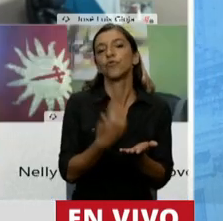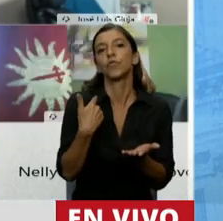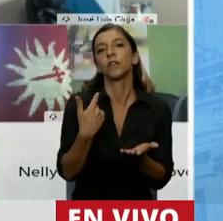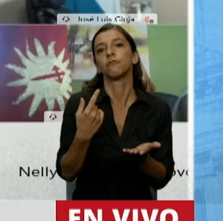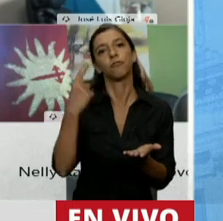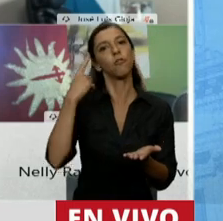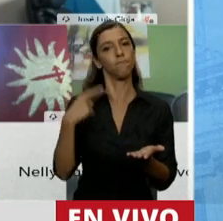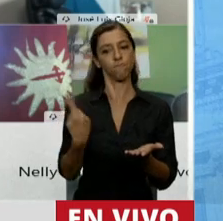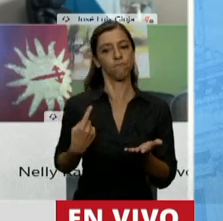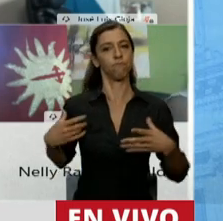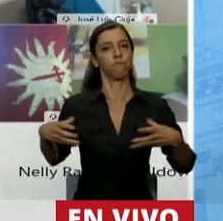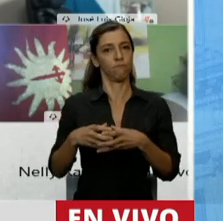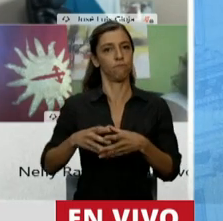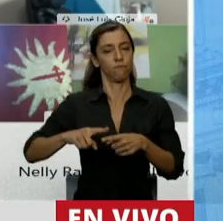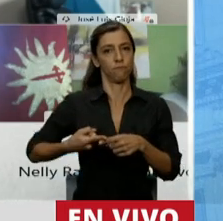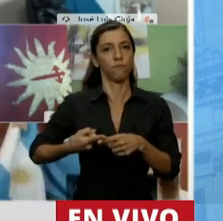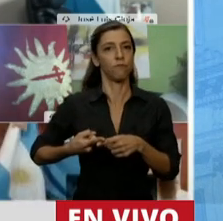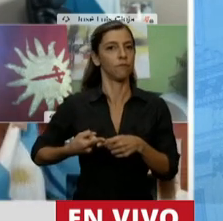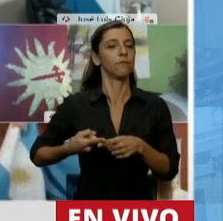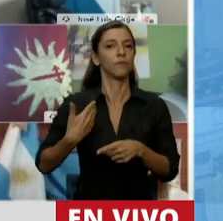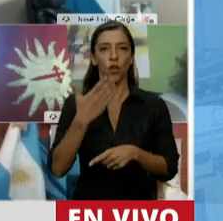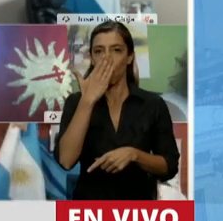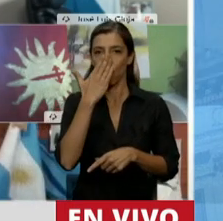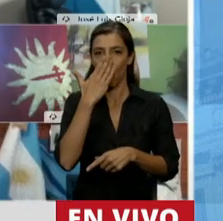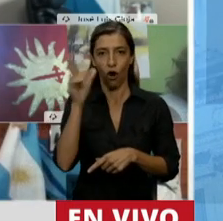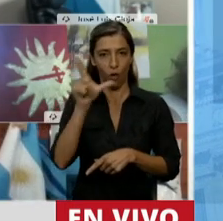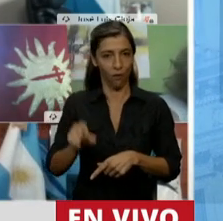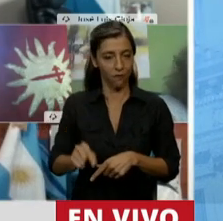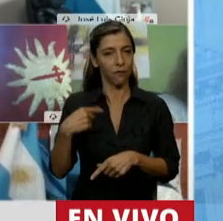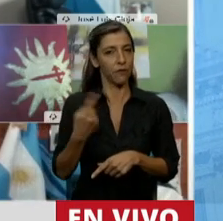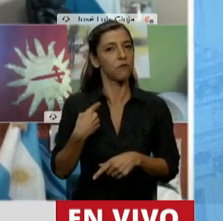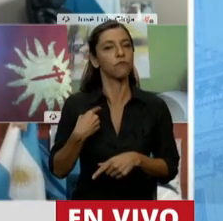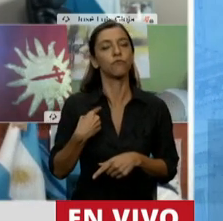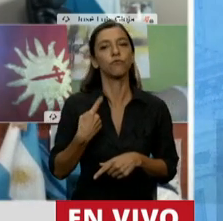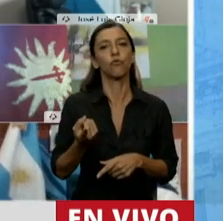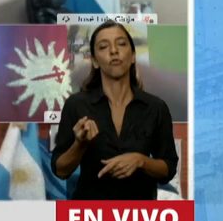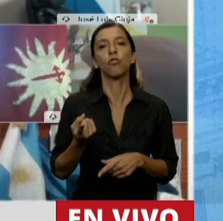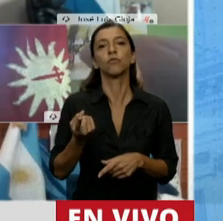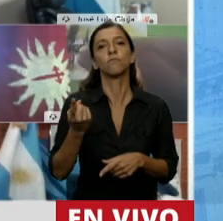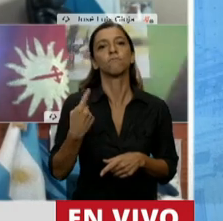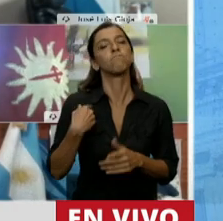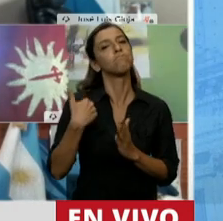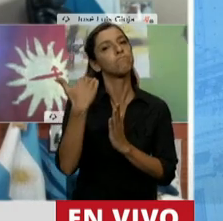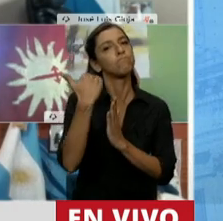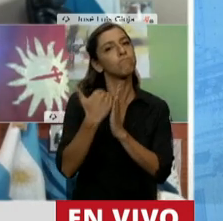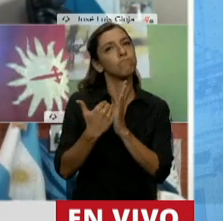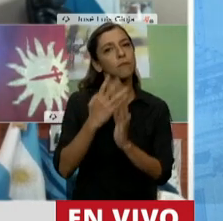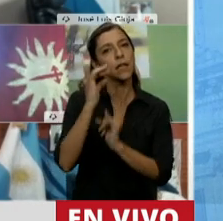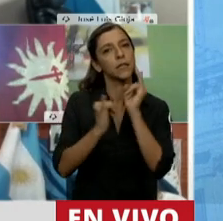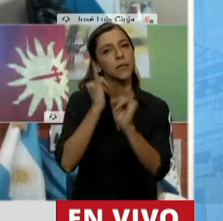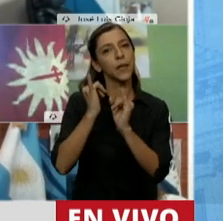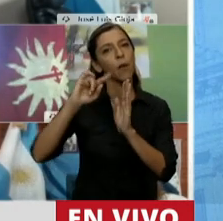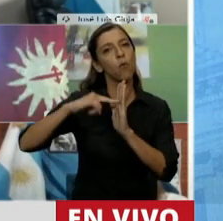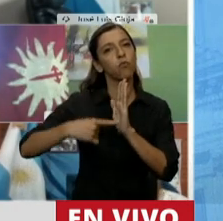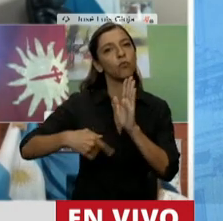del Bloque Córdoba Federal y por lo tanto voy a fundamentar en nombre de nuestro bloque los conceptos centrales que